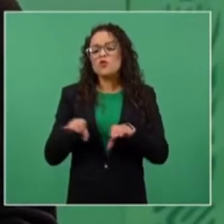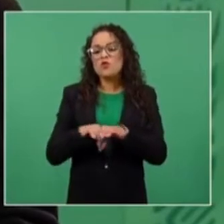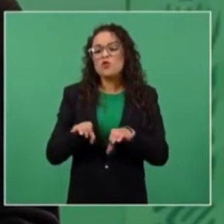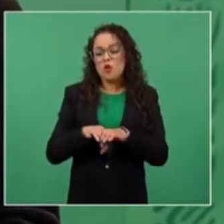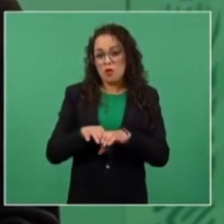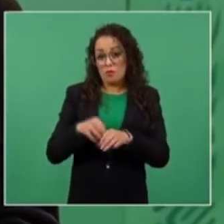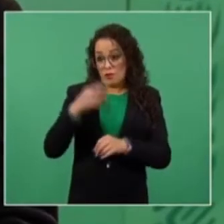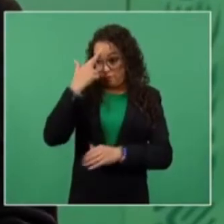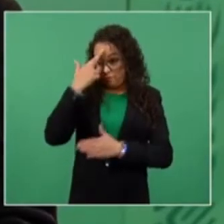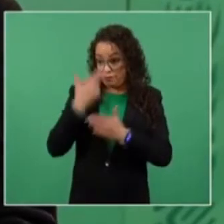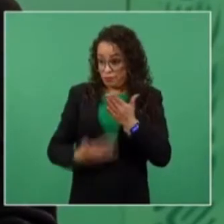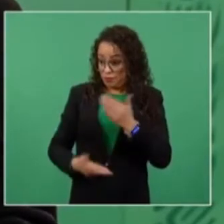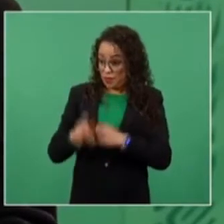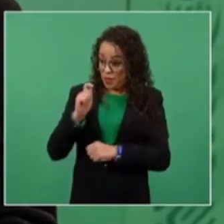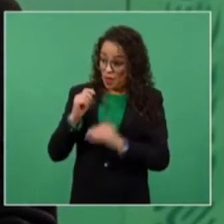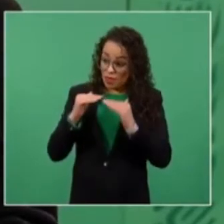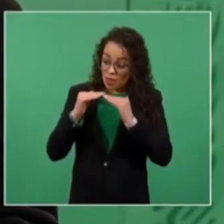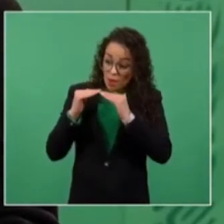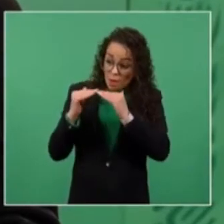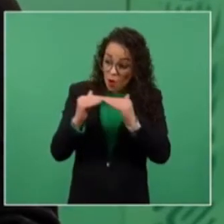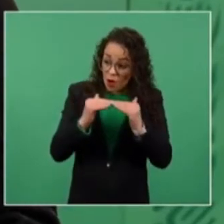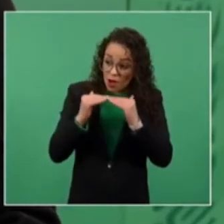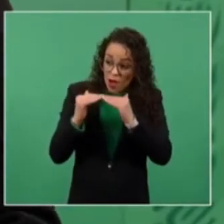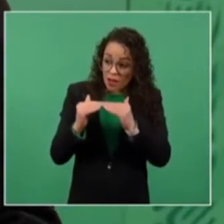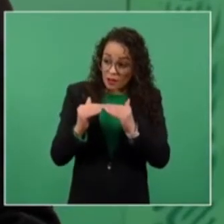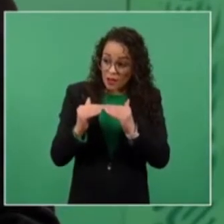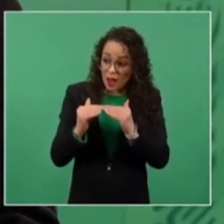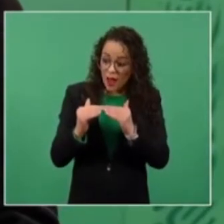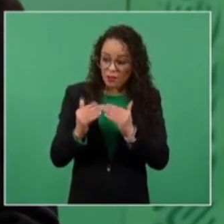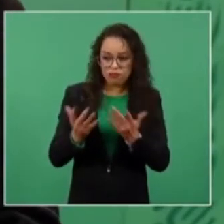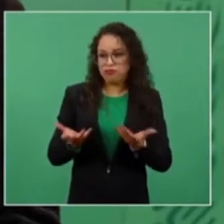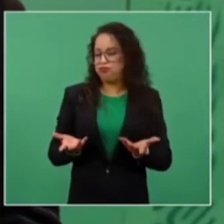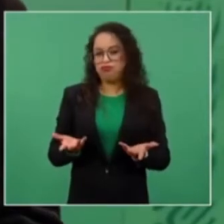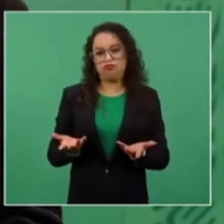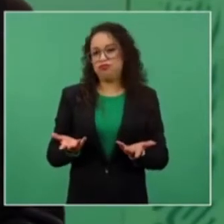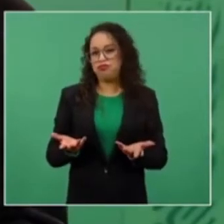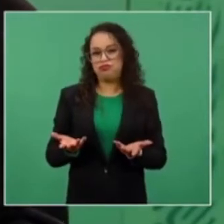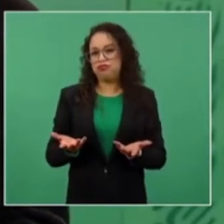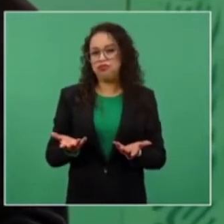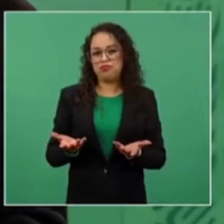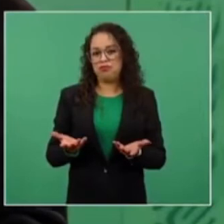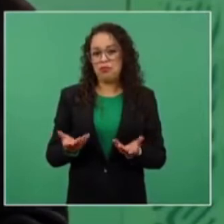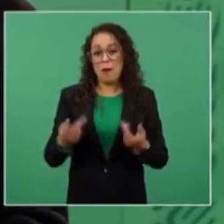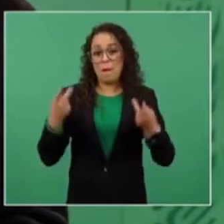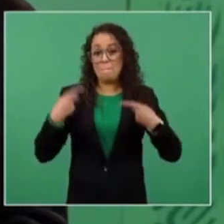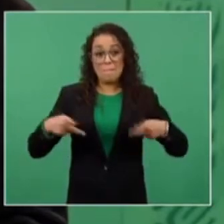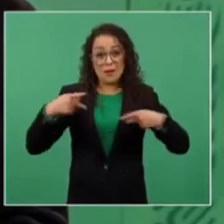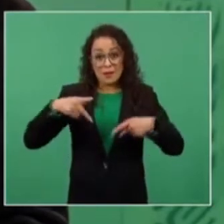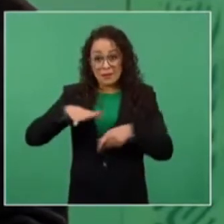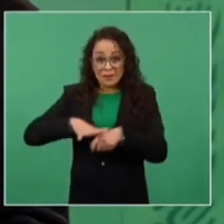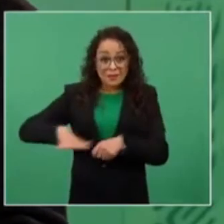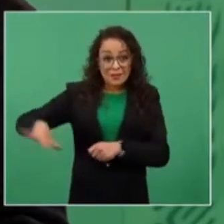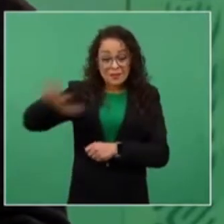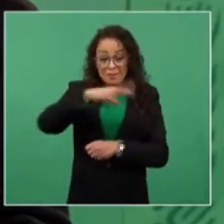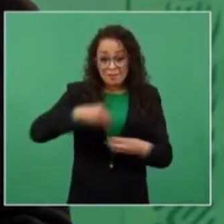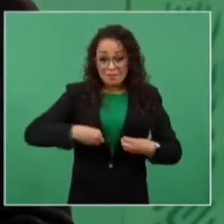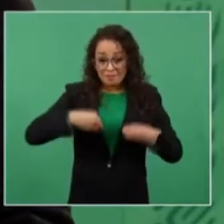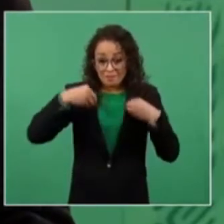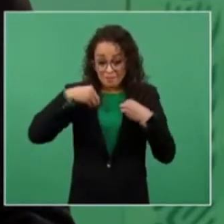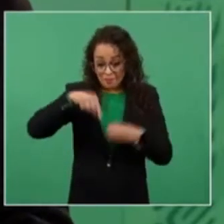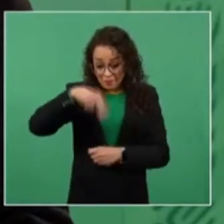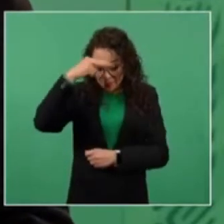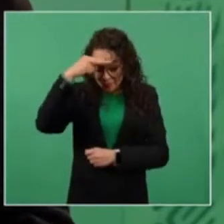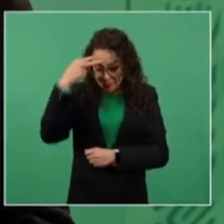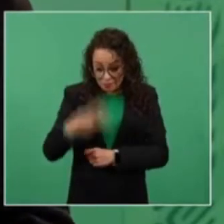democracia pues los ciudadanos podríamos llevar a cabo la